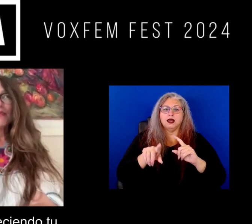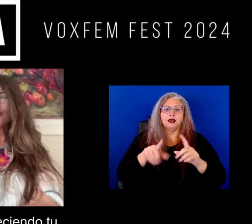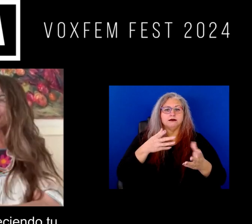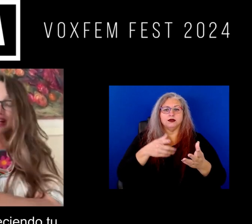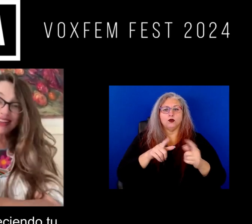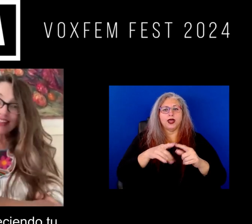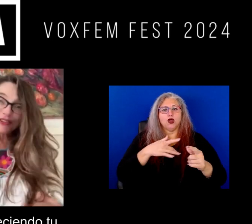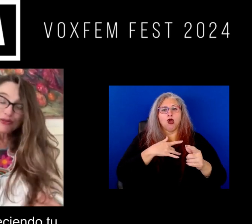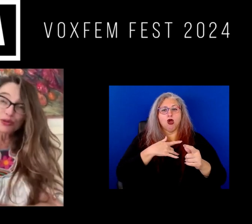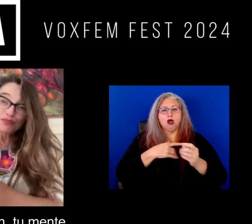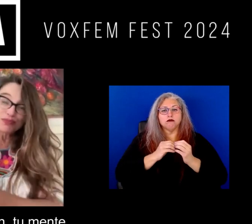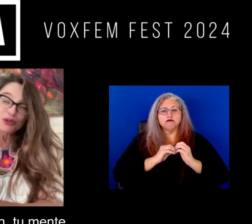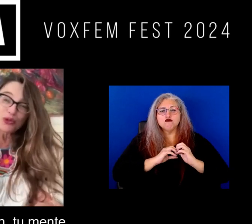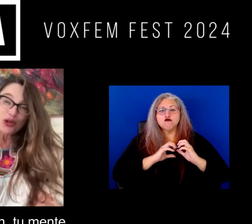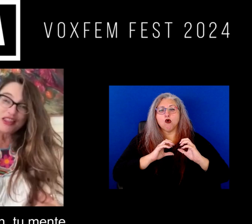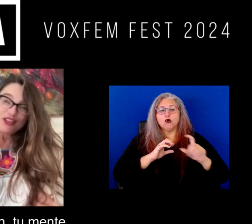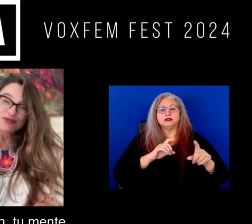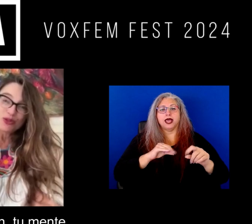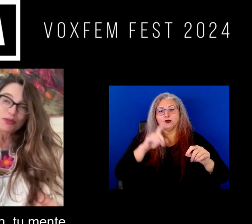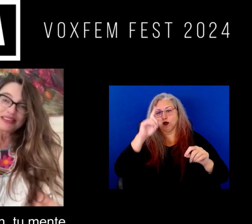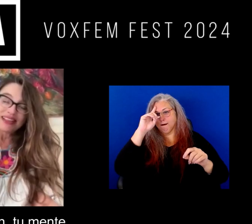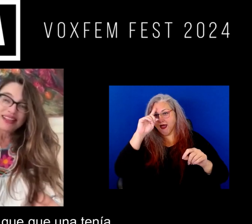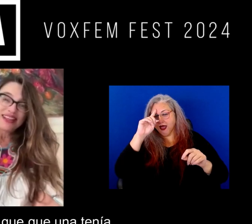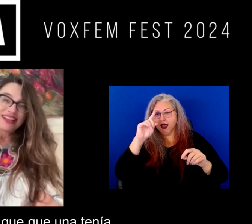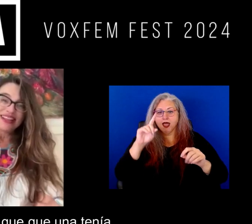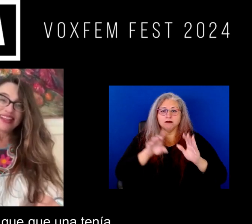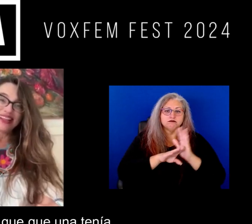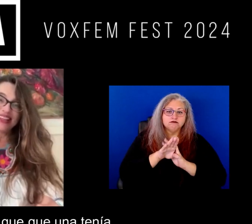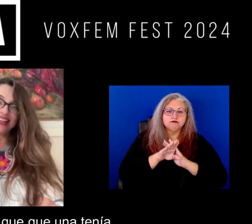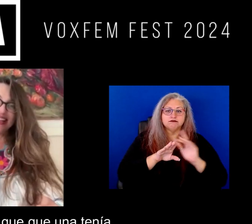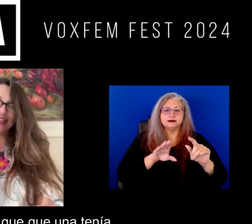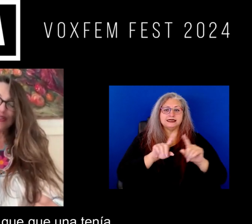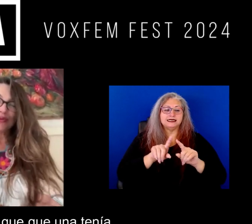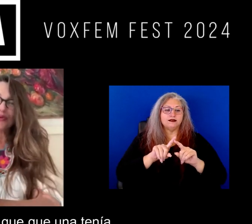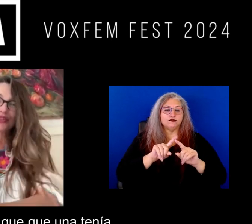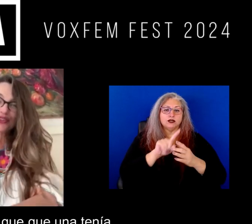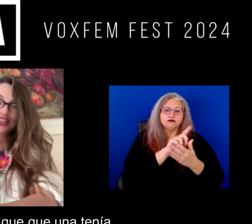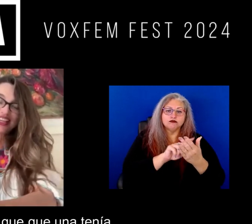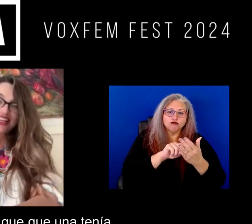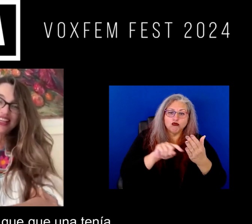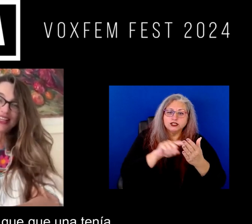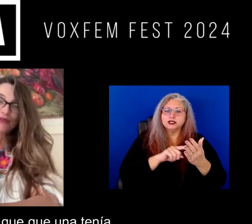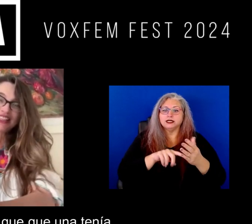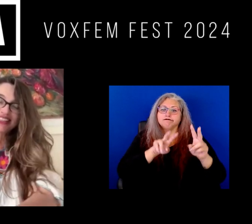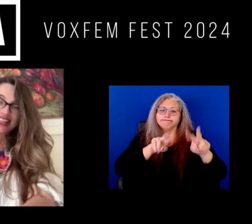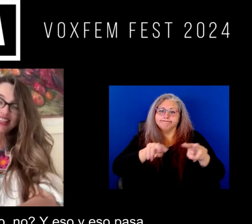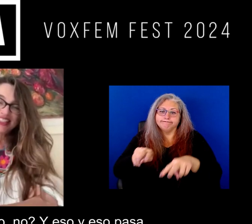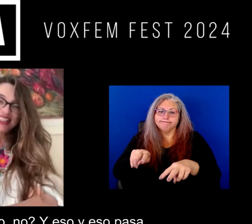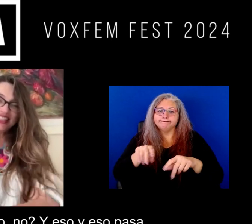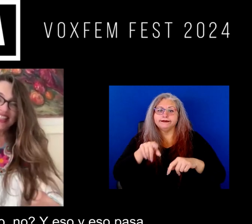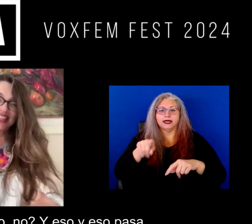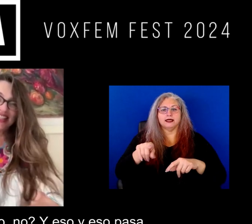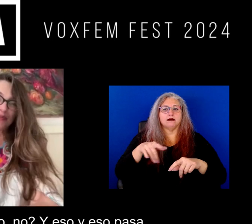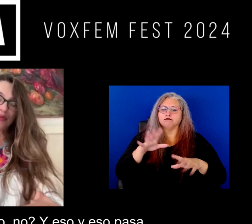Bueno, va creciendo tu corazón, tu mente y los prejuicios que una tenía,